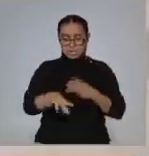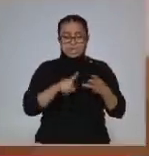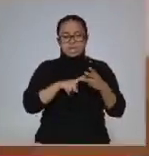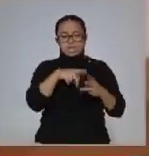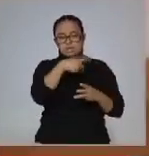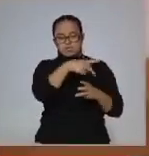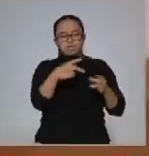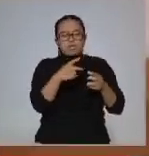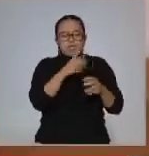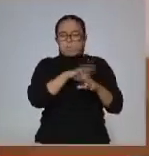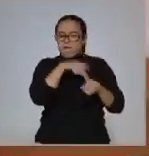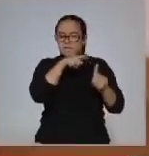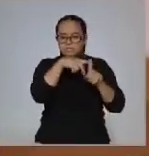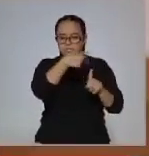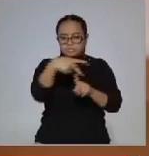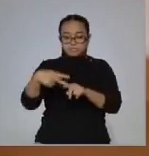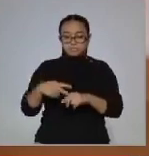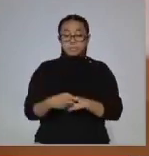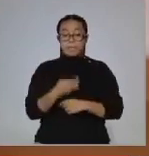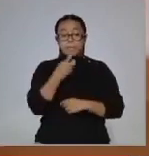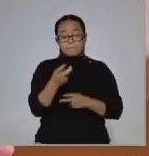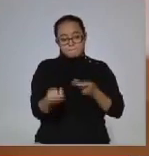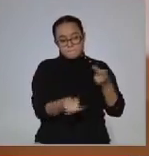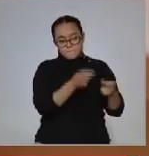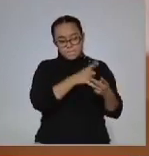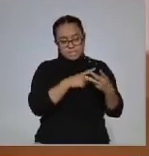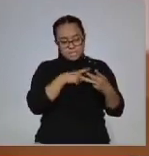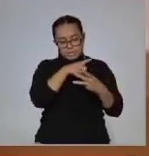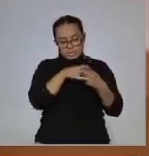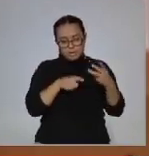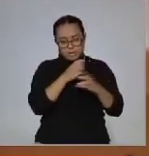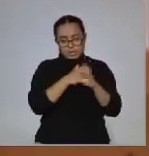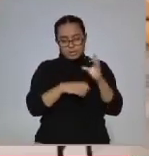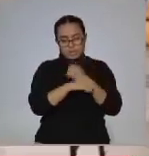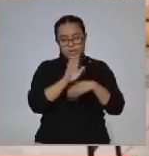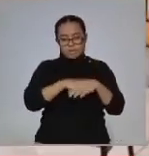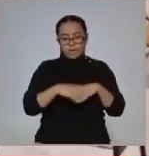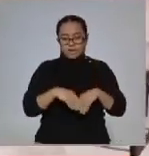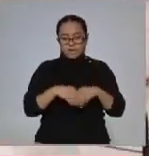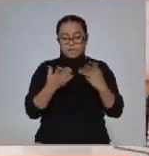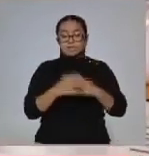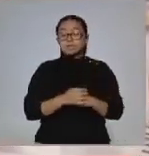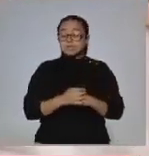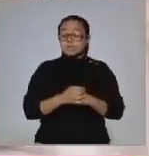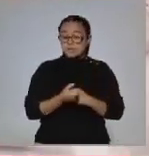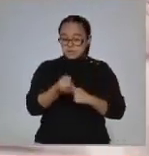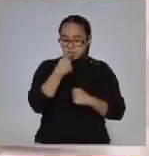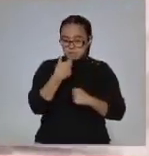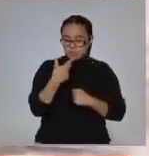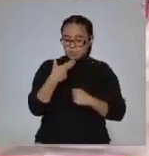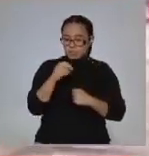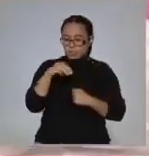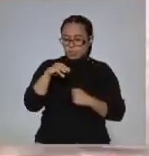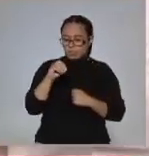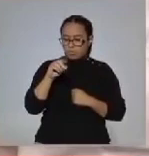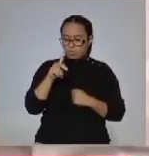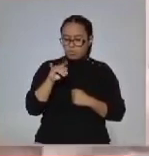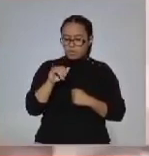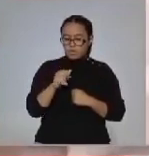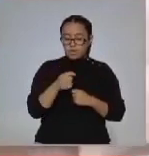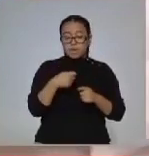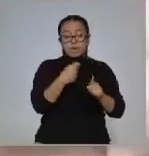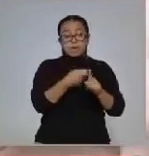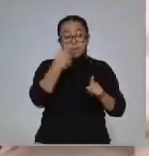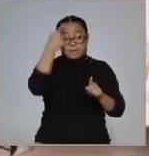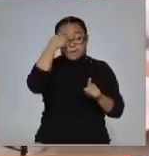particulares. Nuestra historia clínica tiene que abordar esos tres elementos con claridad. La medicina homeopática no prescribe para